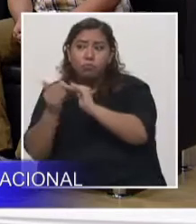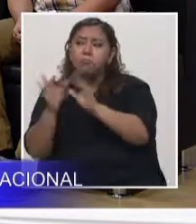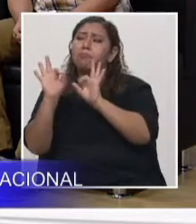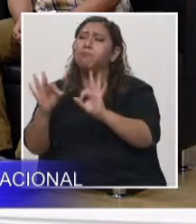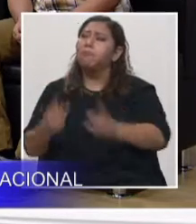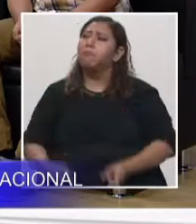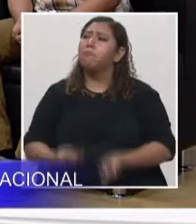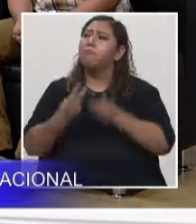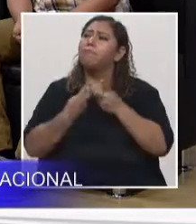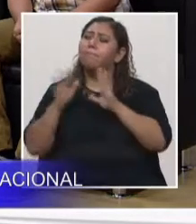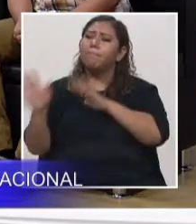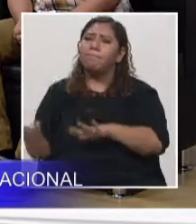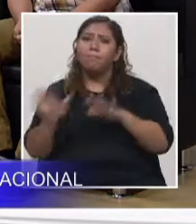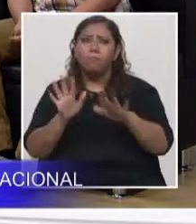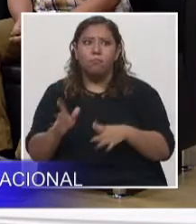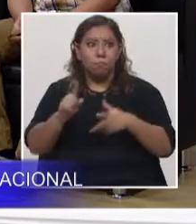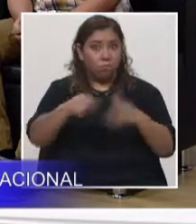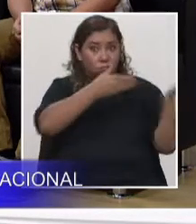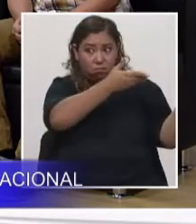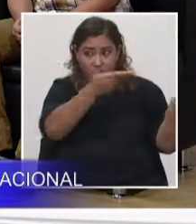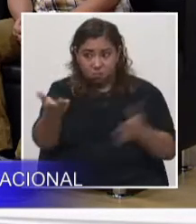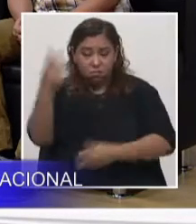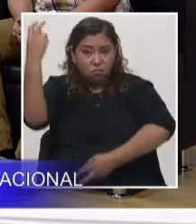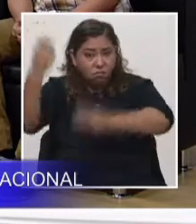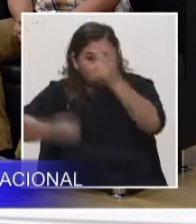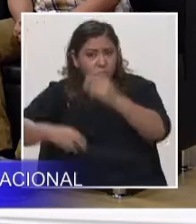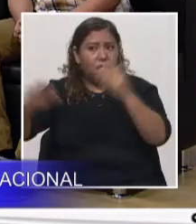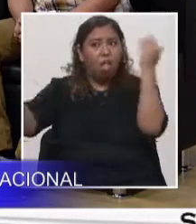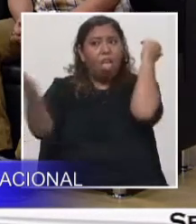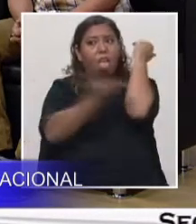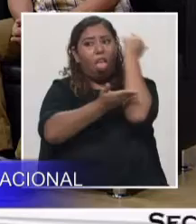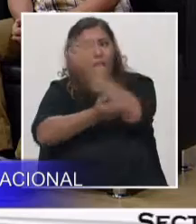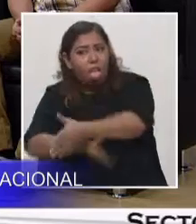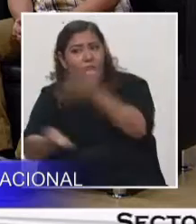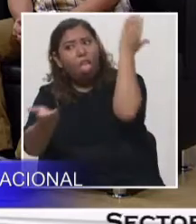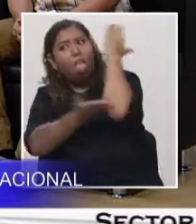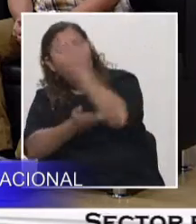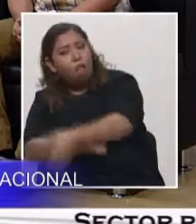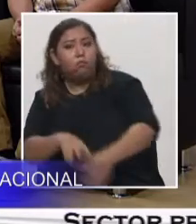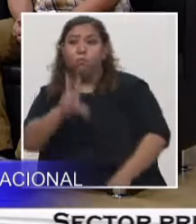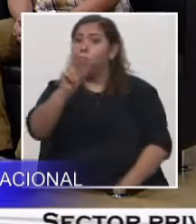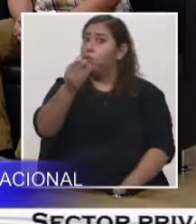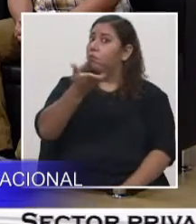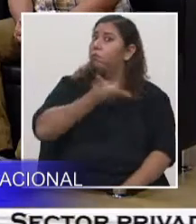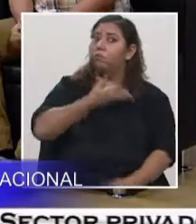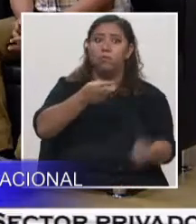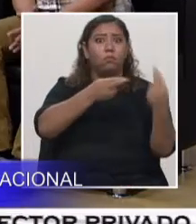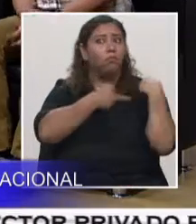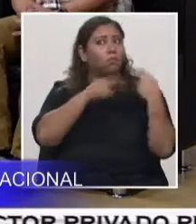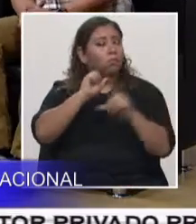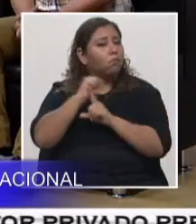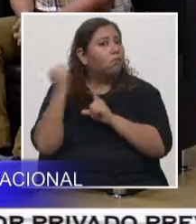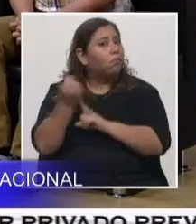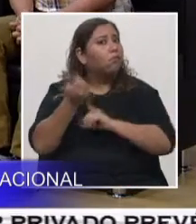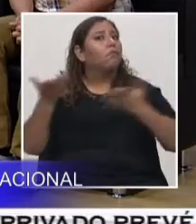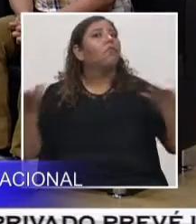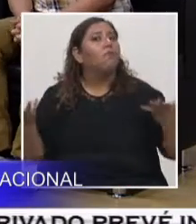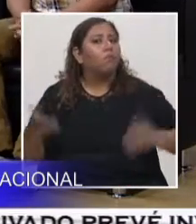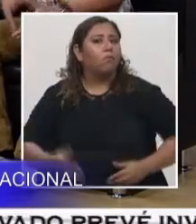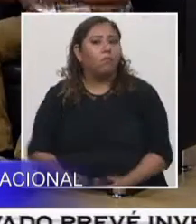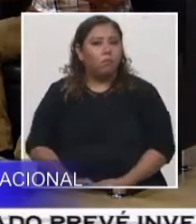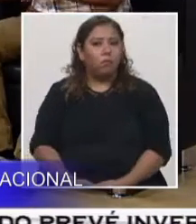deforestación, no ha trabajado con la responsabilidad social que se merece? Cuéntenos. Es parte del